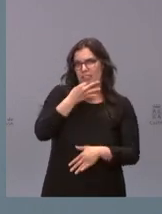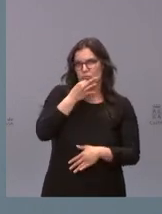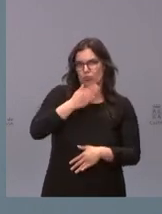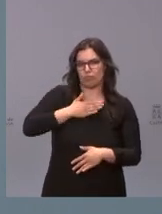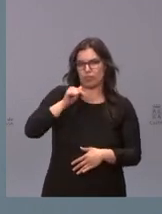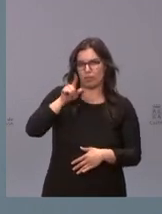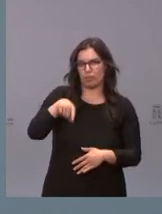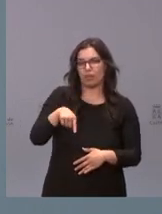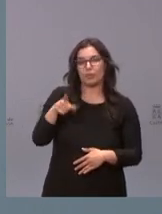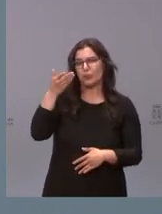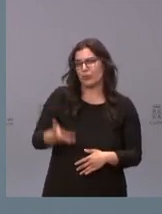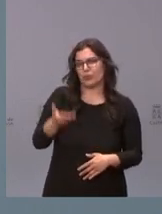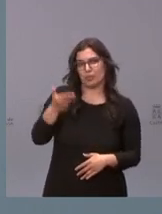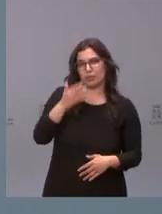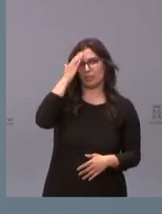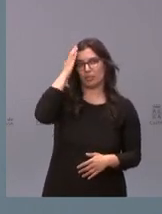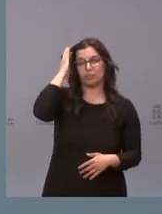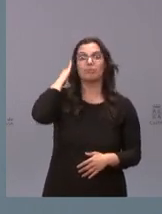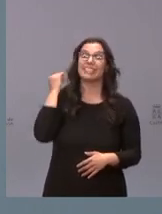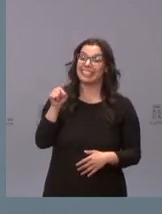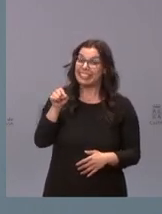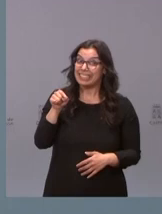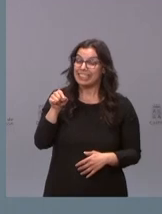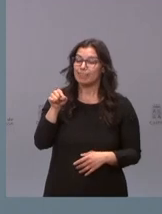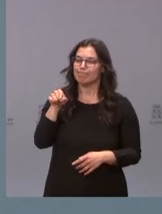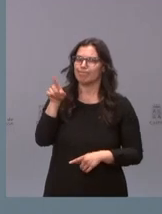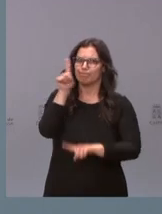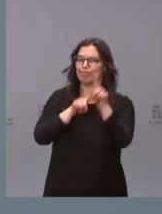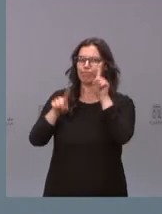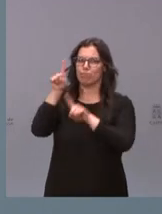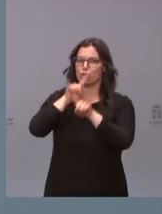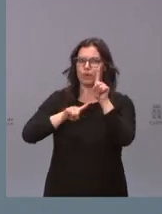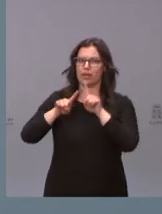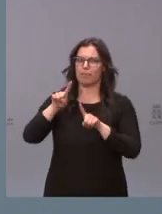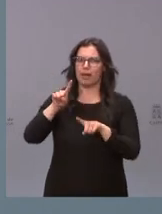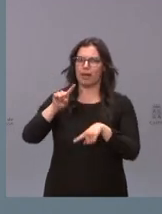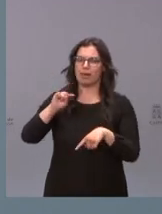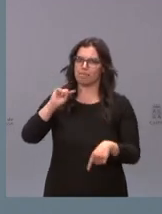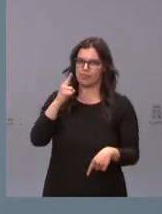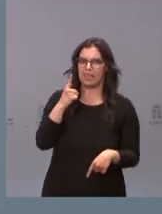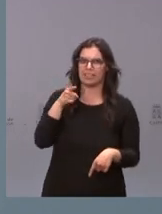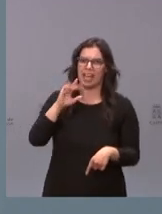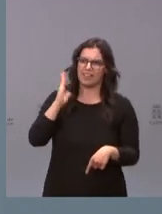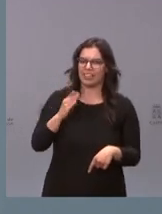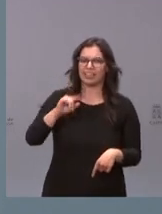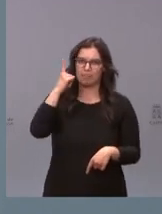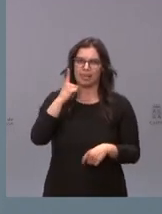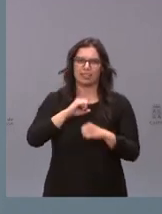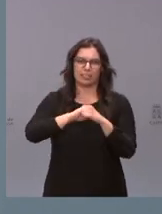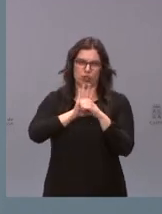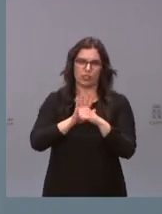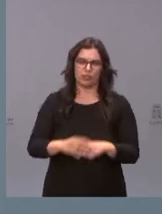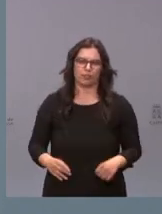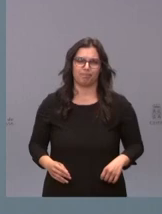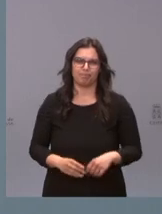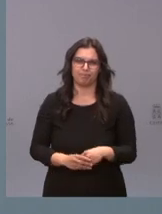evidentemente es fundamental y esa es la parte donde está habiendo una incidencia más negativa por parte de la